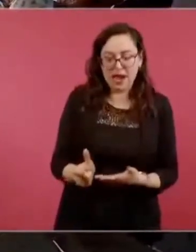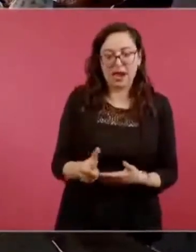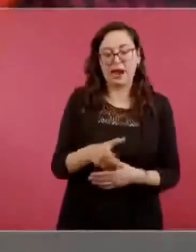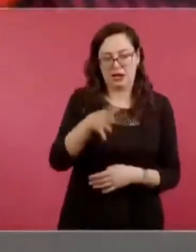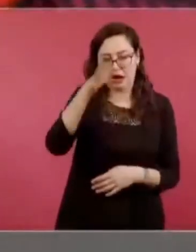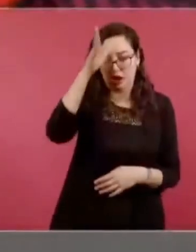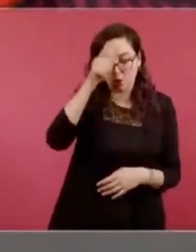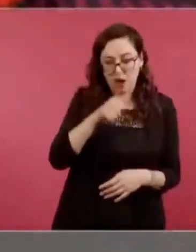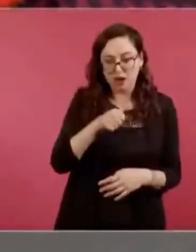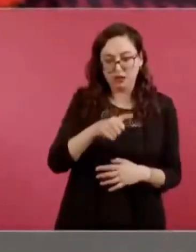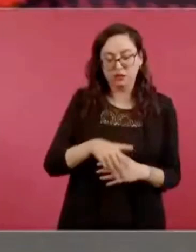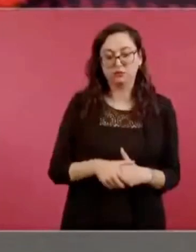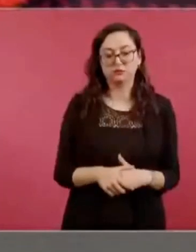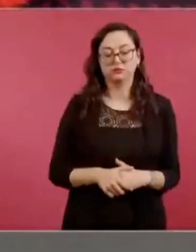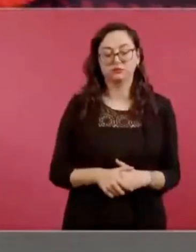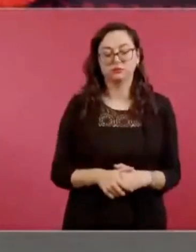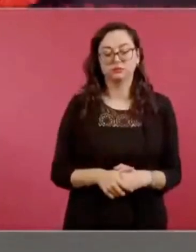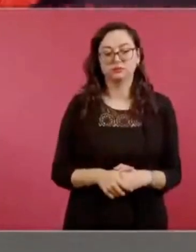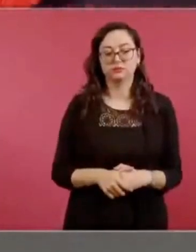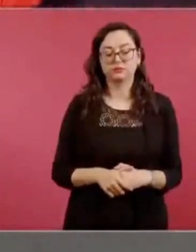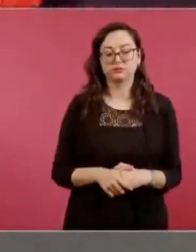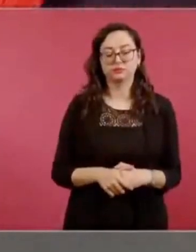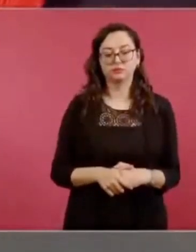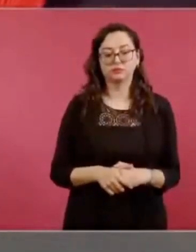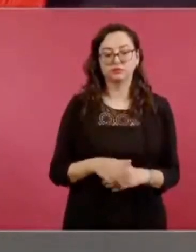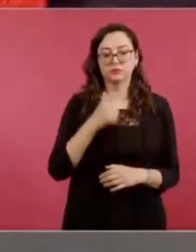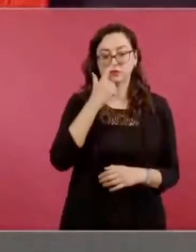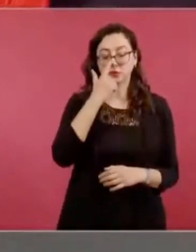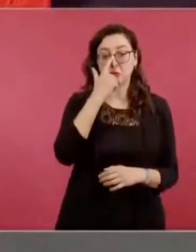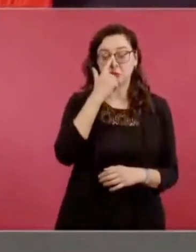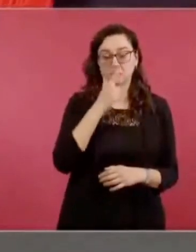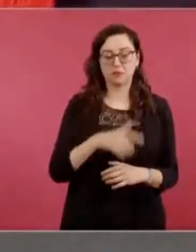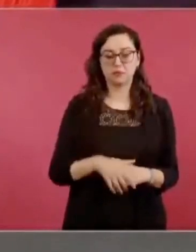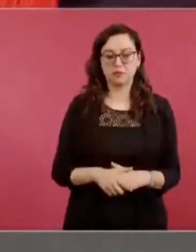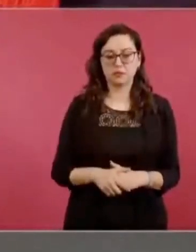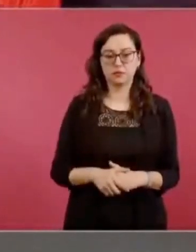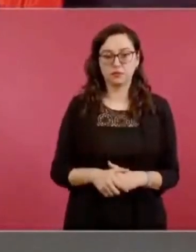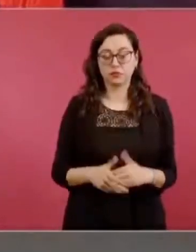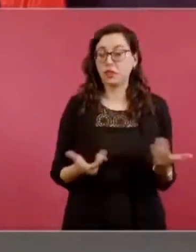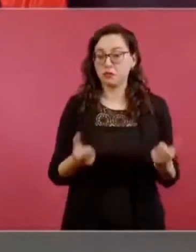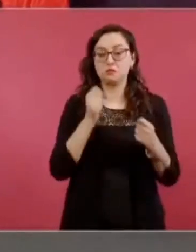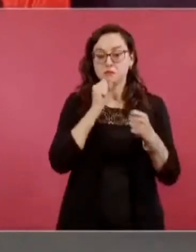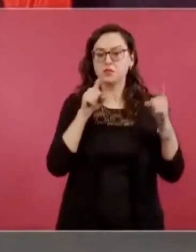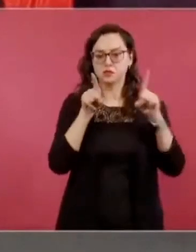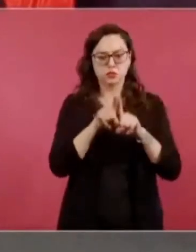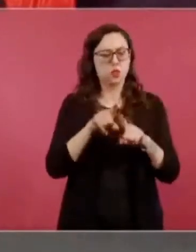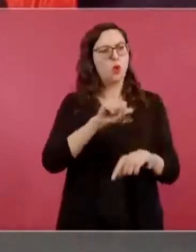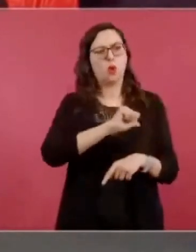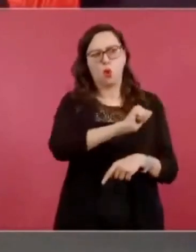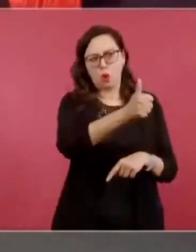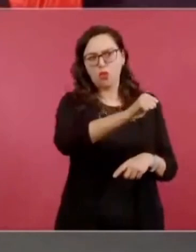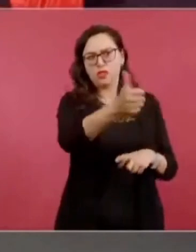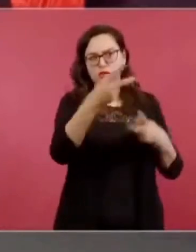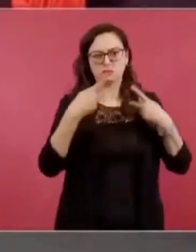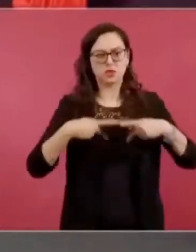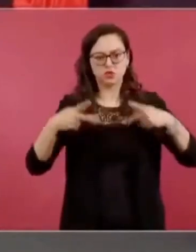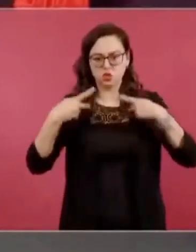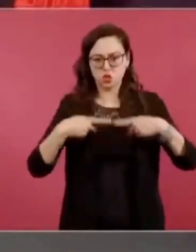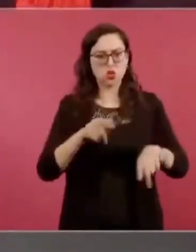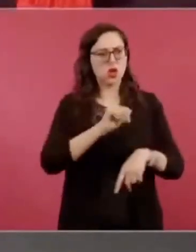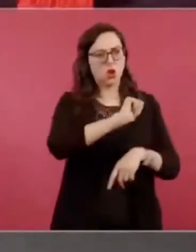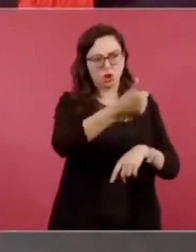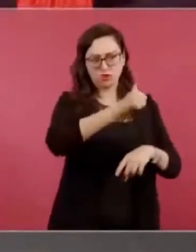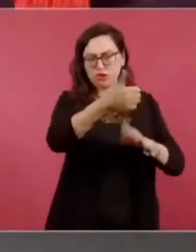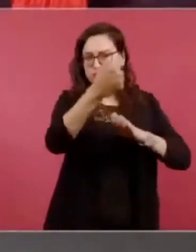acuerdo, como lo hemos hecho hecho en otros casos, con